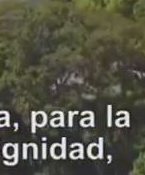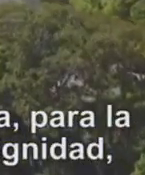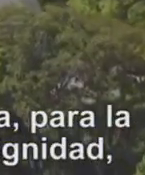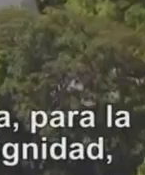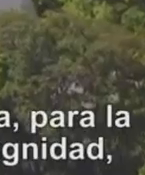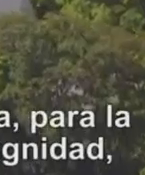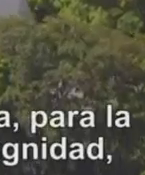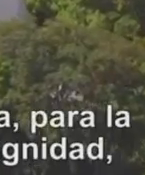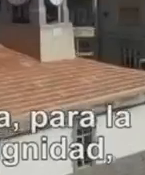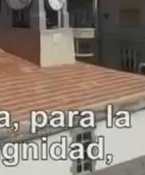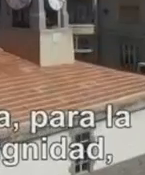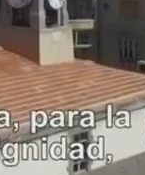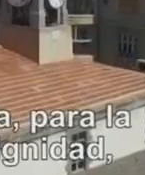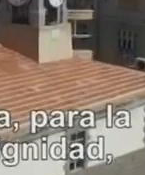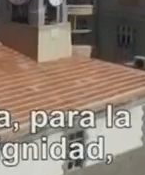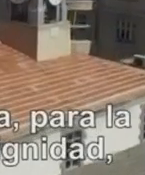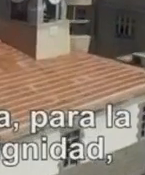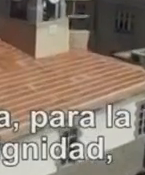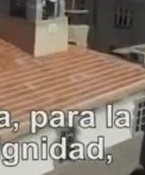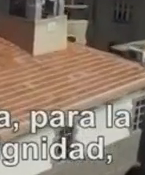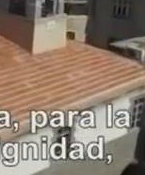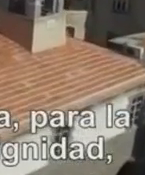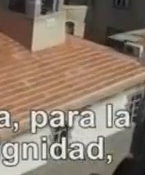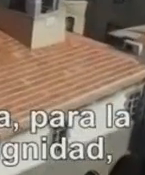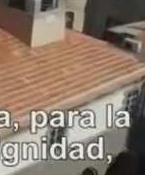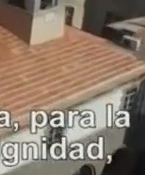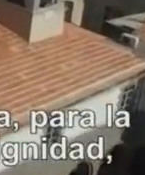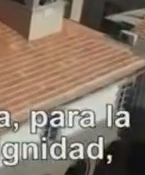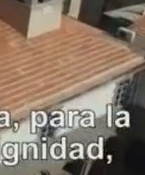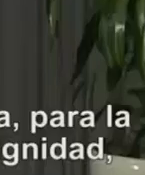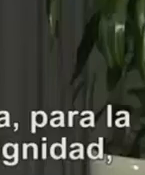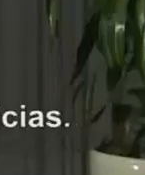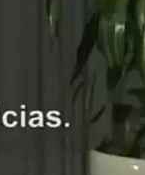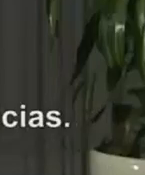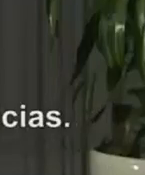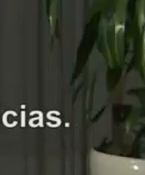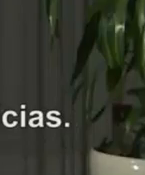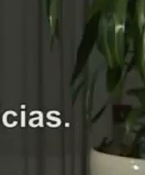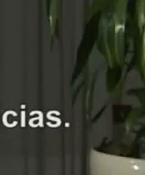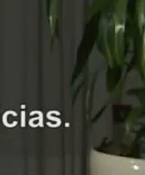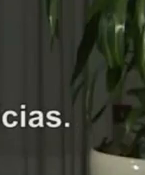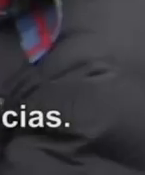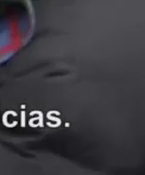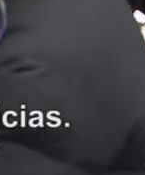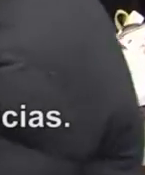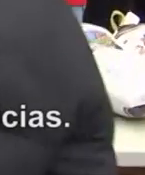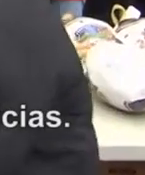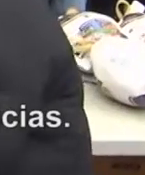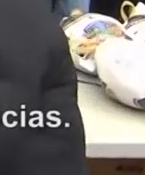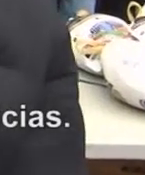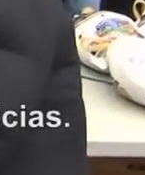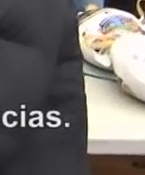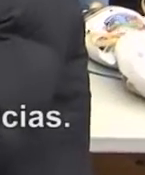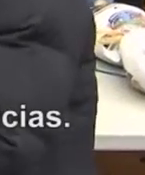necesitada para la defensa de la vida humana y de su dignidad, de la creación y contra las